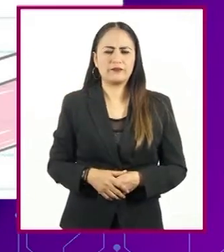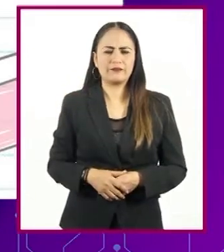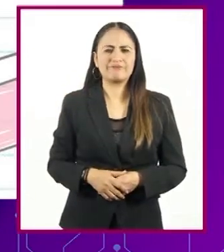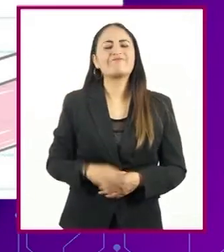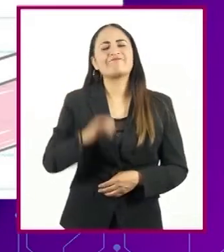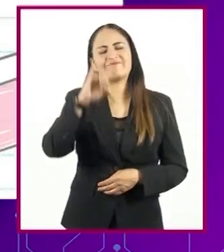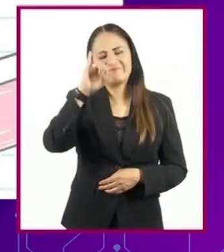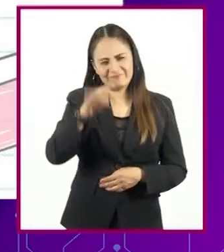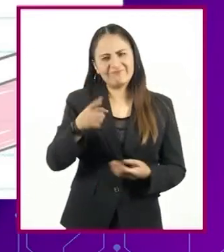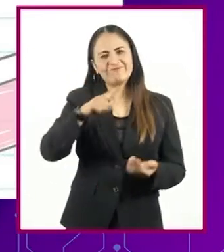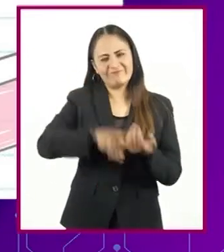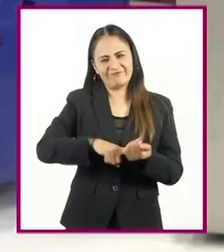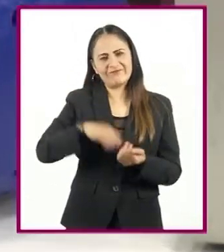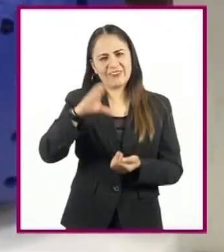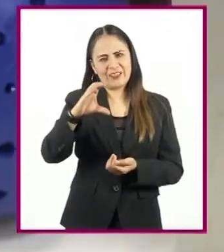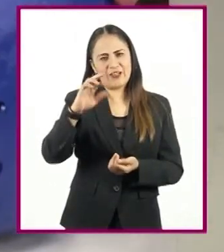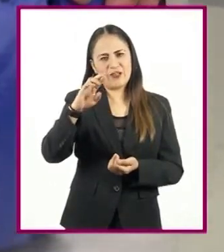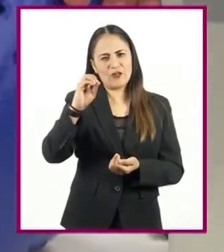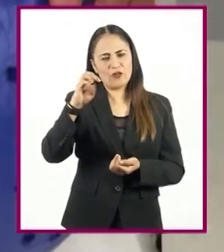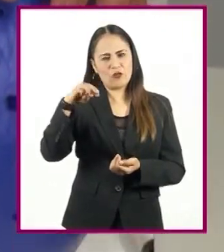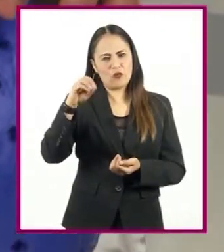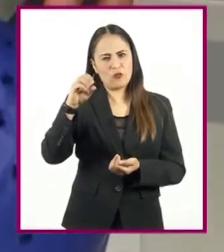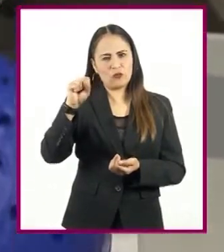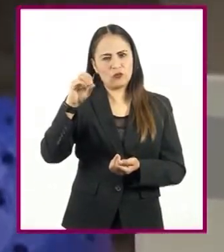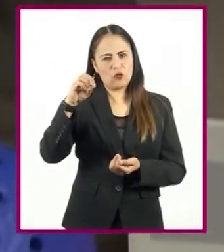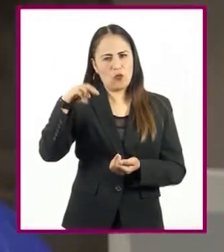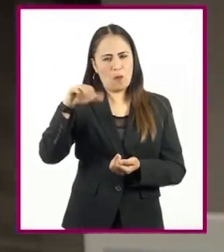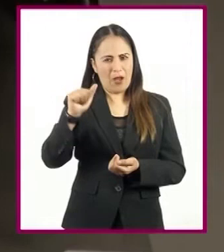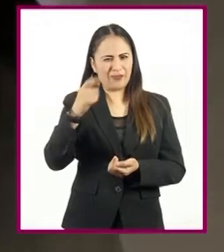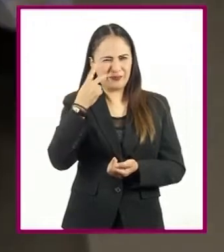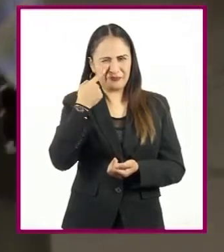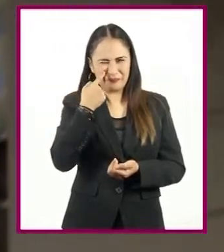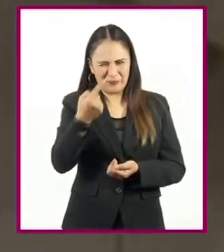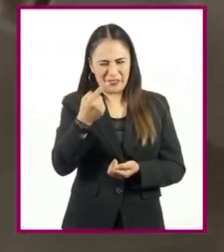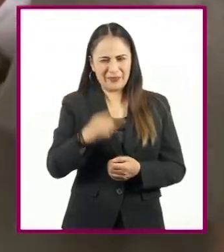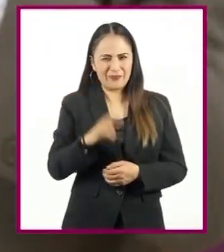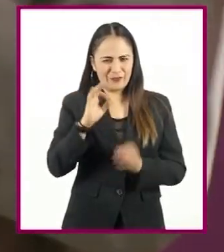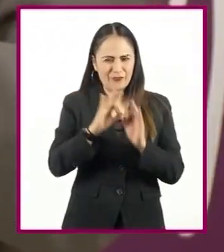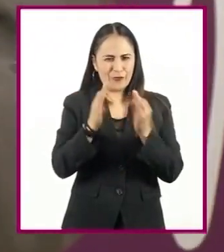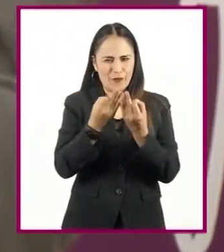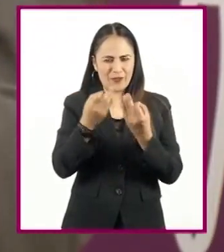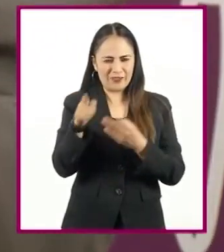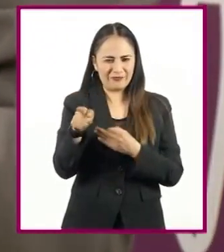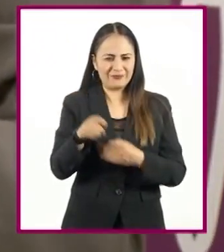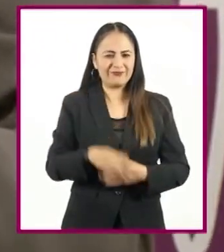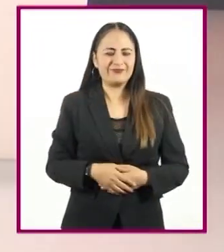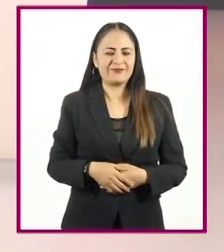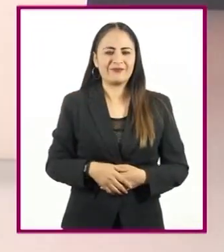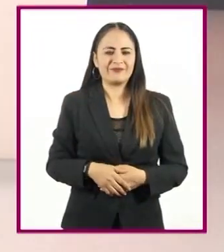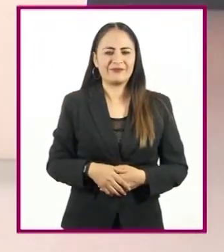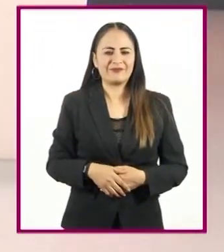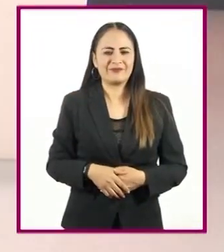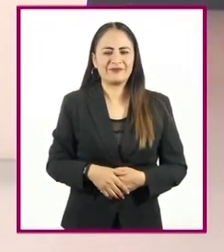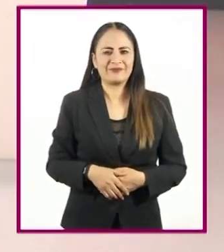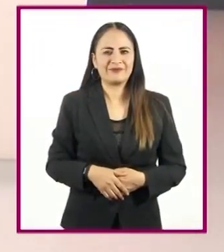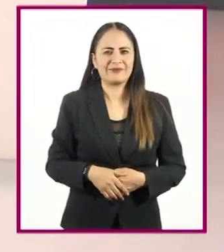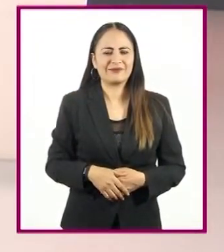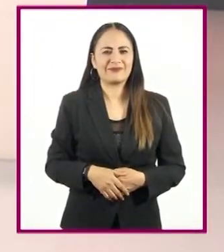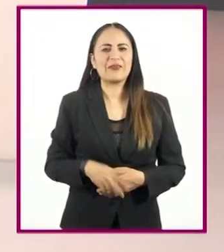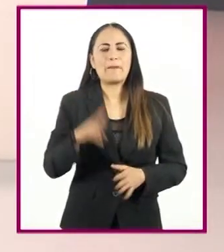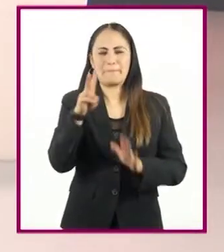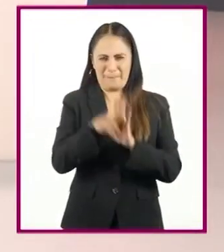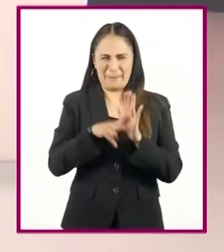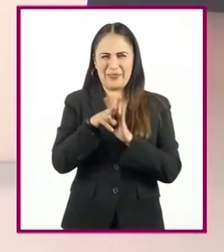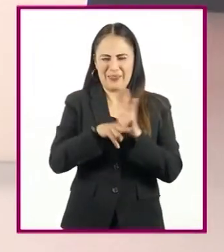Cierto, cromosoma. Aquí podemos ver el cromosoma. Veamos un repaso con una animación